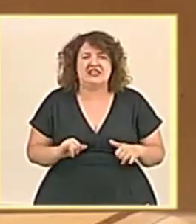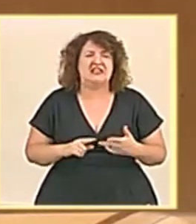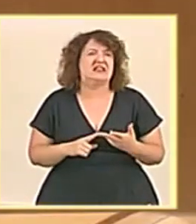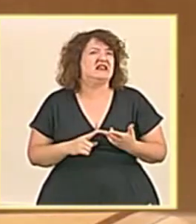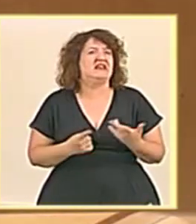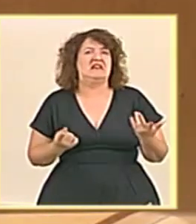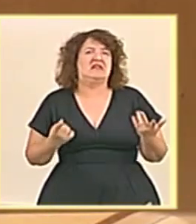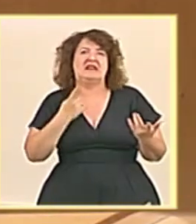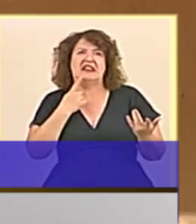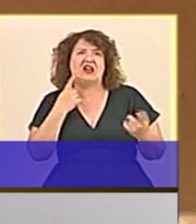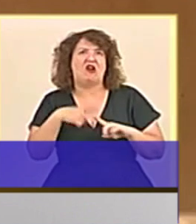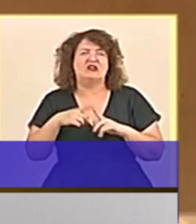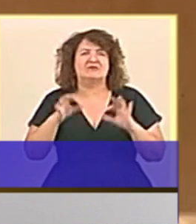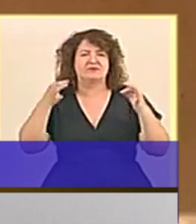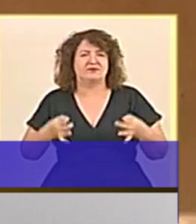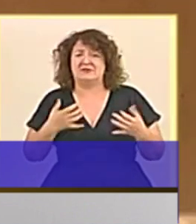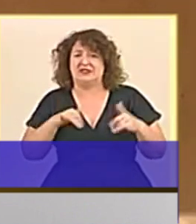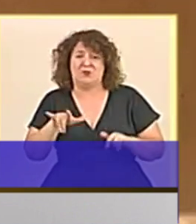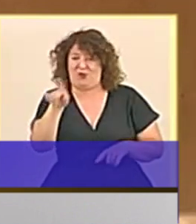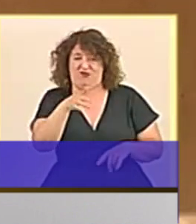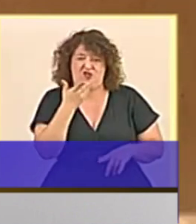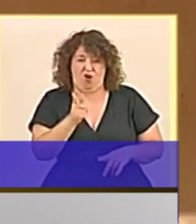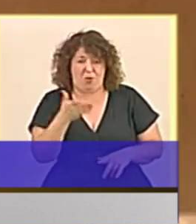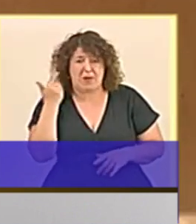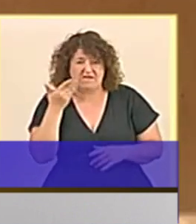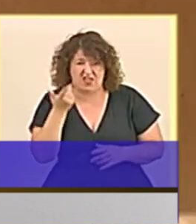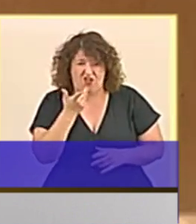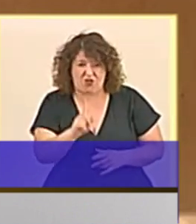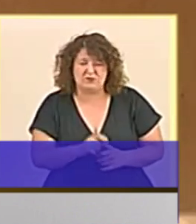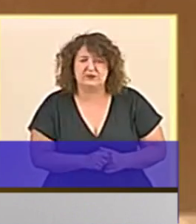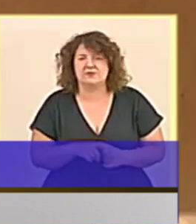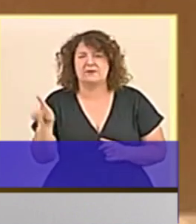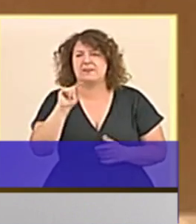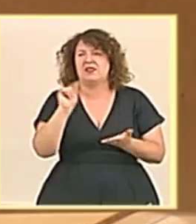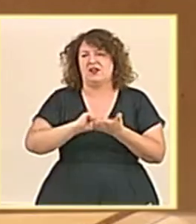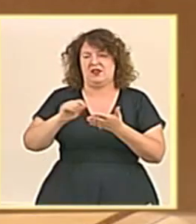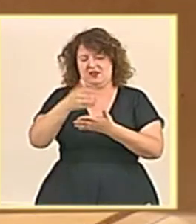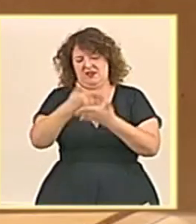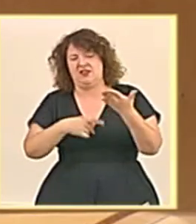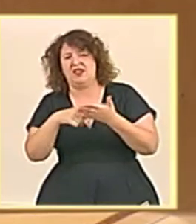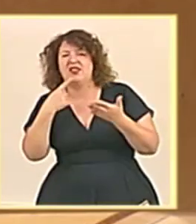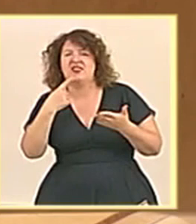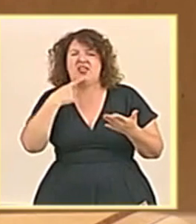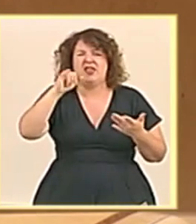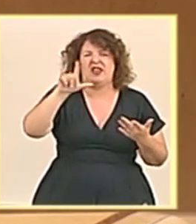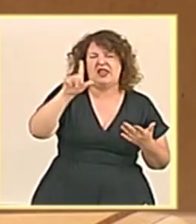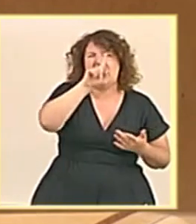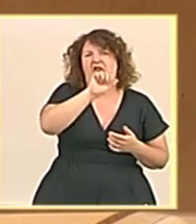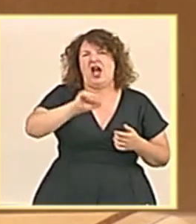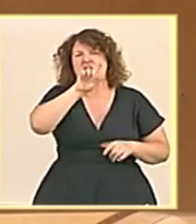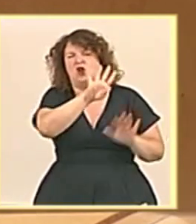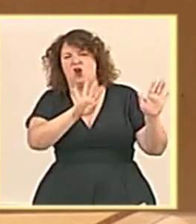firme? Porque usted no conoce Marbella. A usted le han preparado unas notas hablando de Gil del año